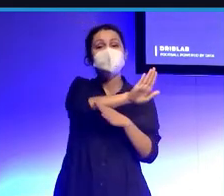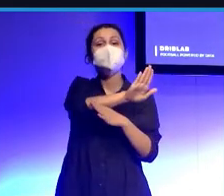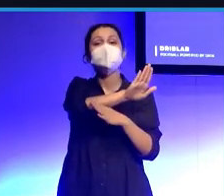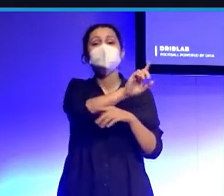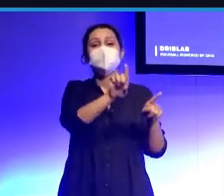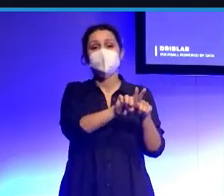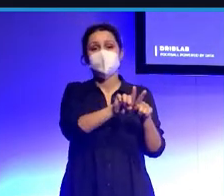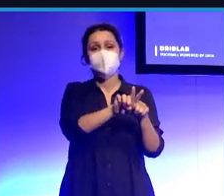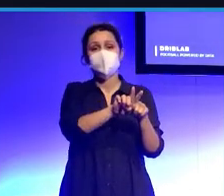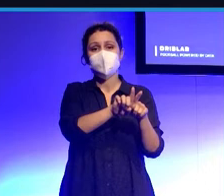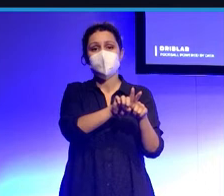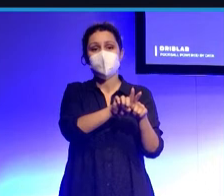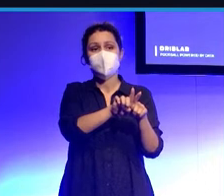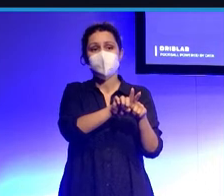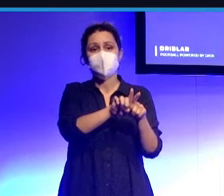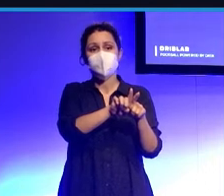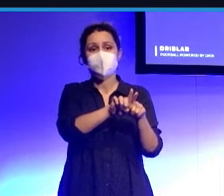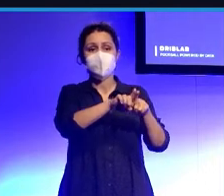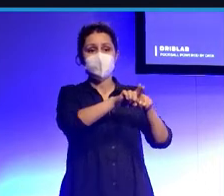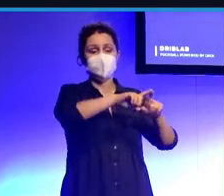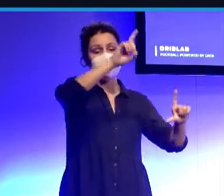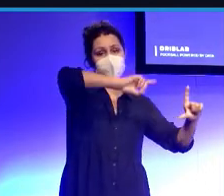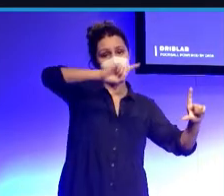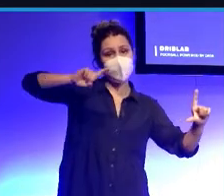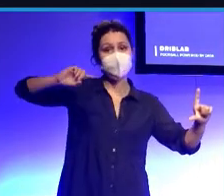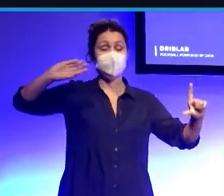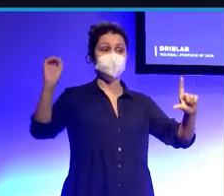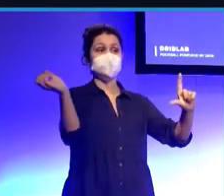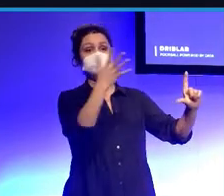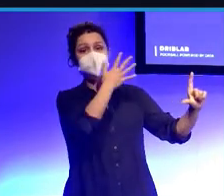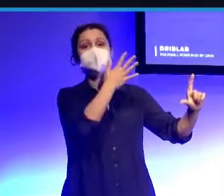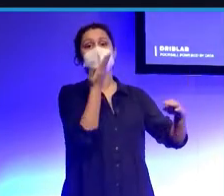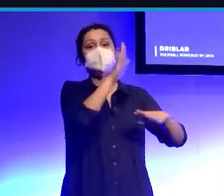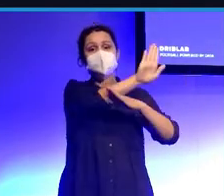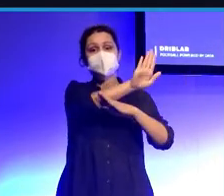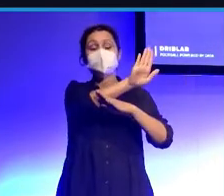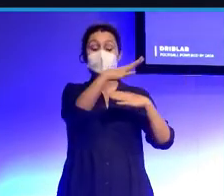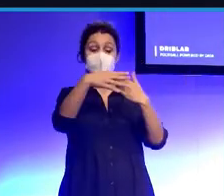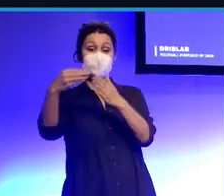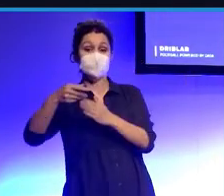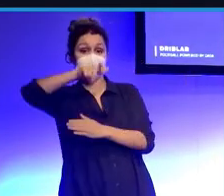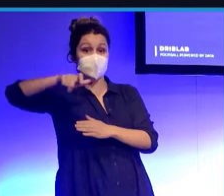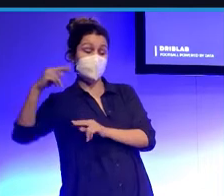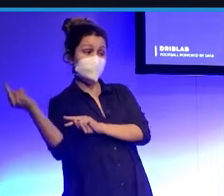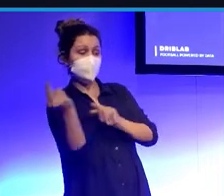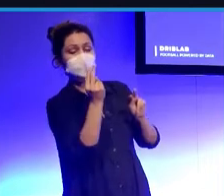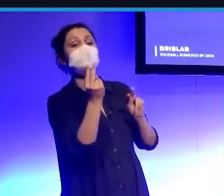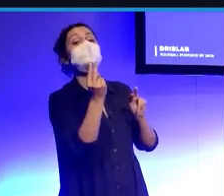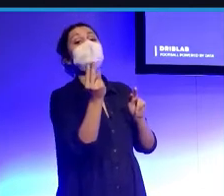con ciertos gráficos, de alguna forma, para sacar esos insights, ¿no? Que ayudan a nuestros clientes a fichar